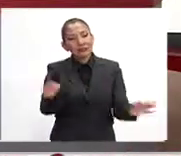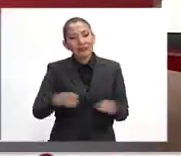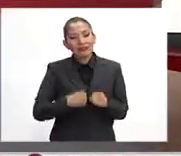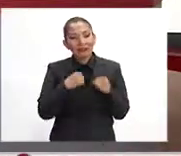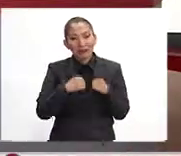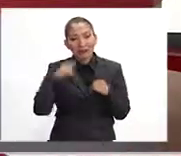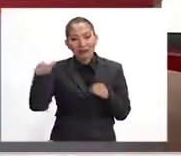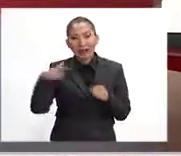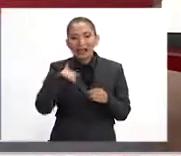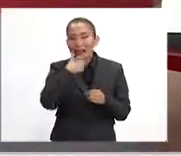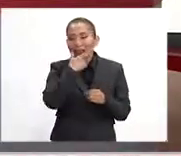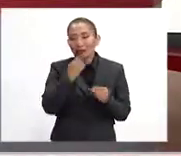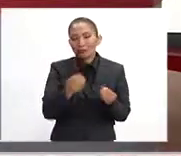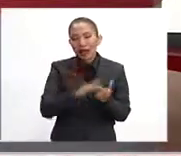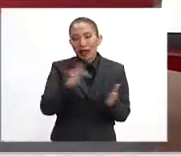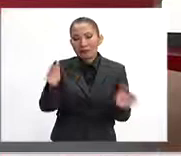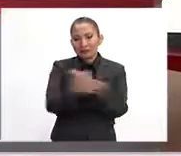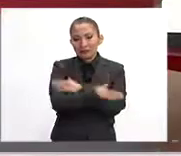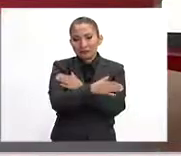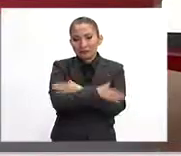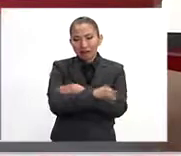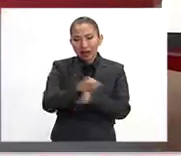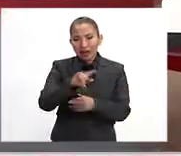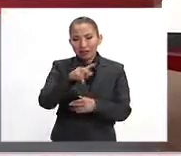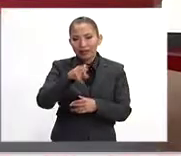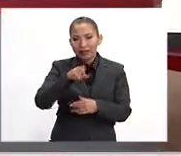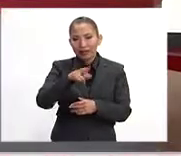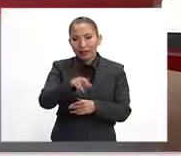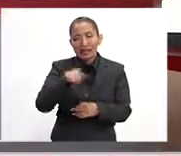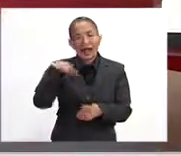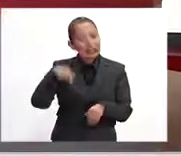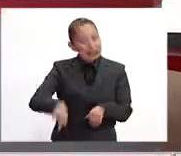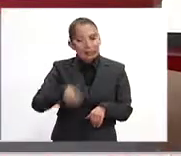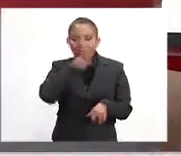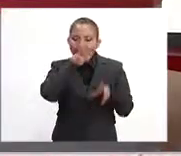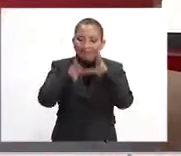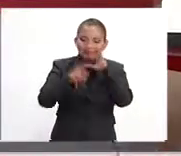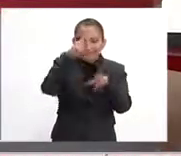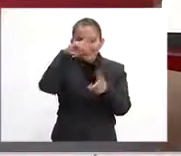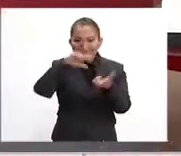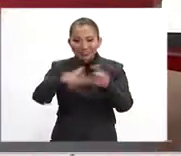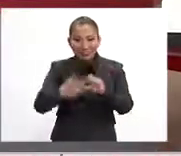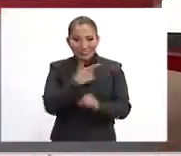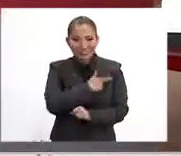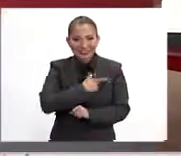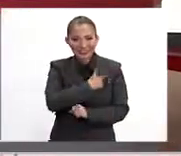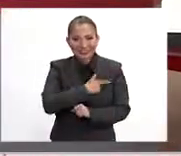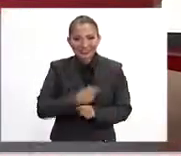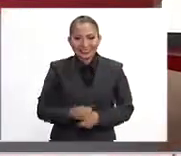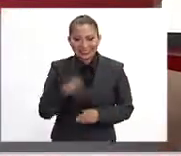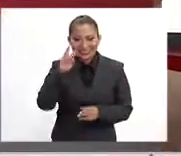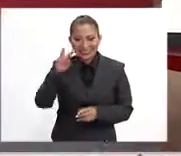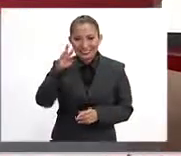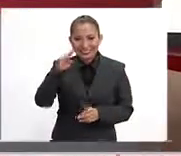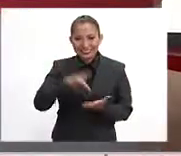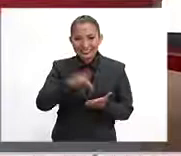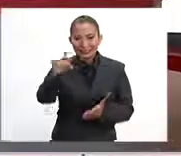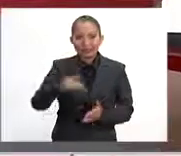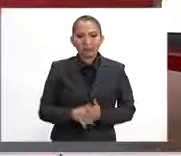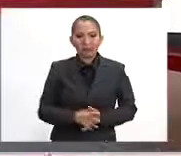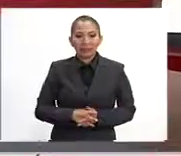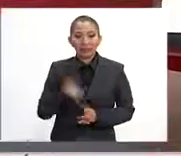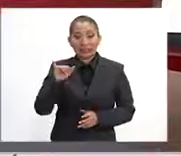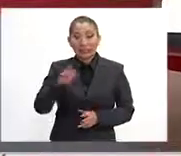vivo desde Londres. Muchas gracias y un abrazo, Javier. Aquí estoy reporteando para México al día, que mucho gusto. Ya te vimos. Gracias, Javier.